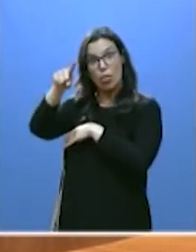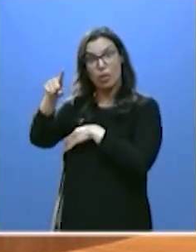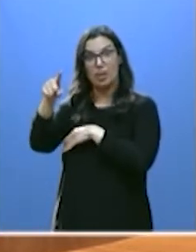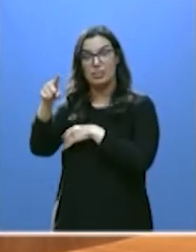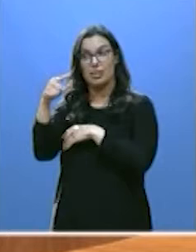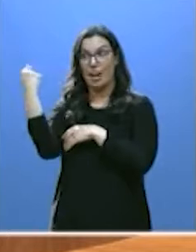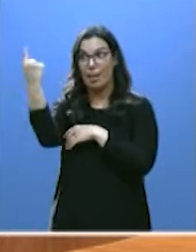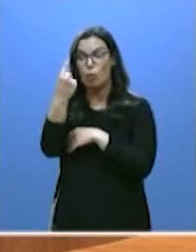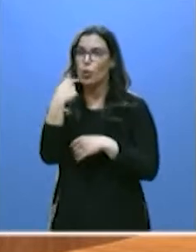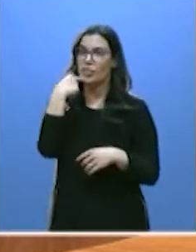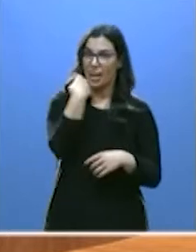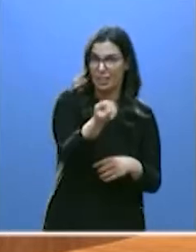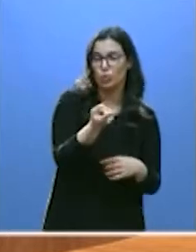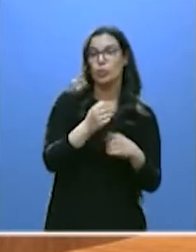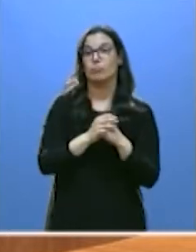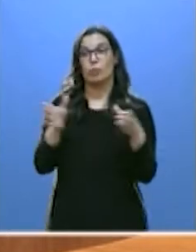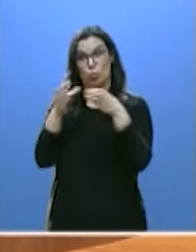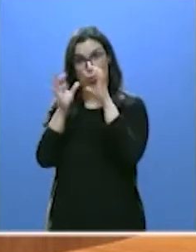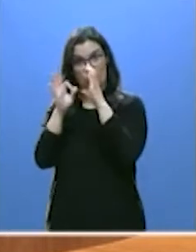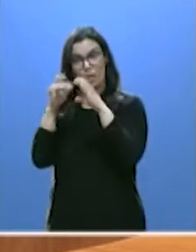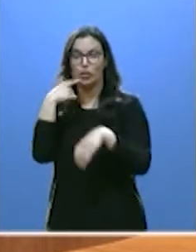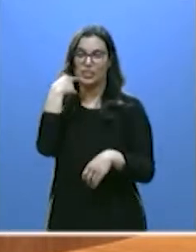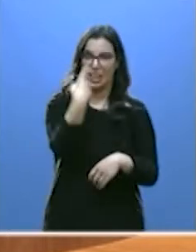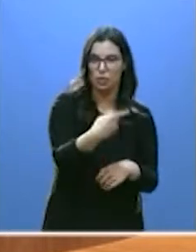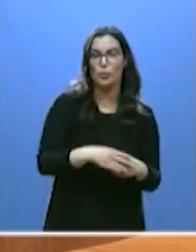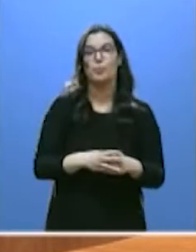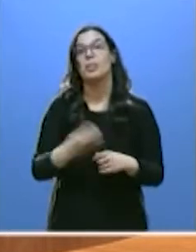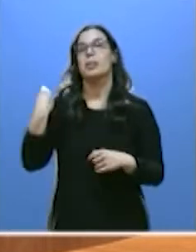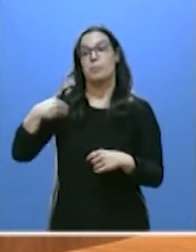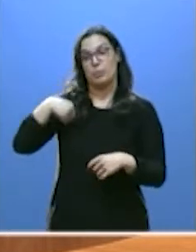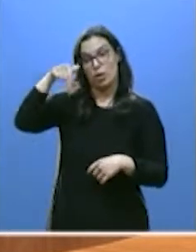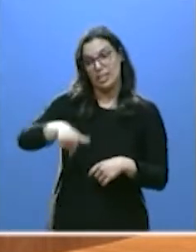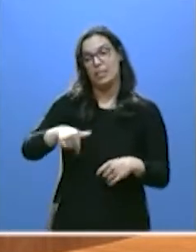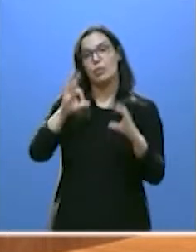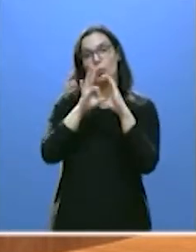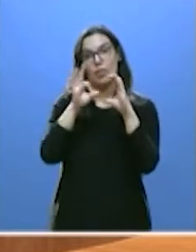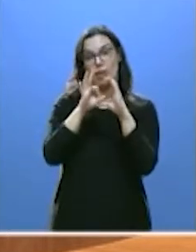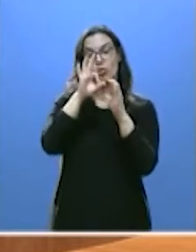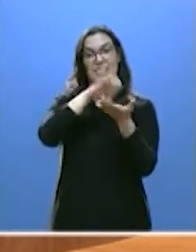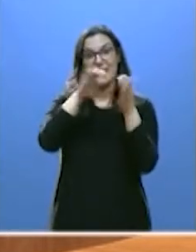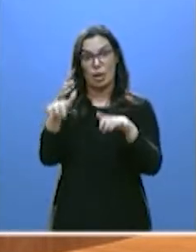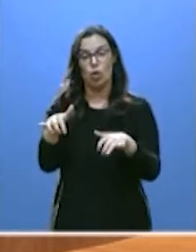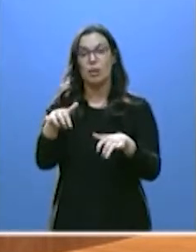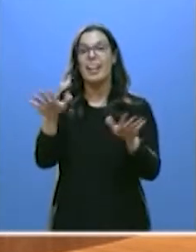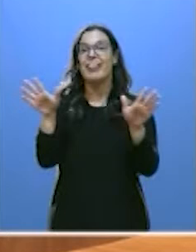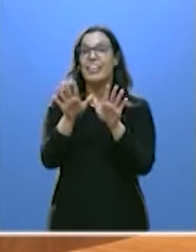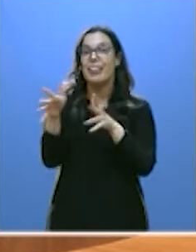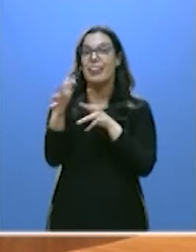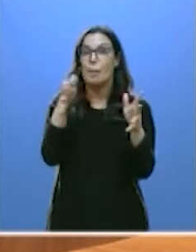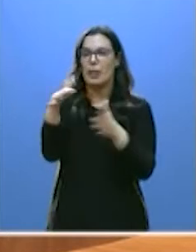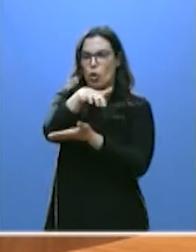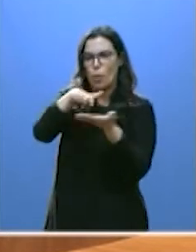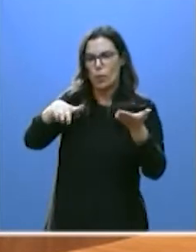manera individual del Partido de Ciudadanos. El propio partido aquí en Castilla y León el 10 de marzo hizo público un